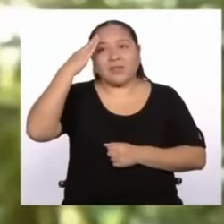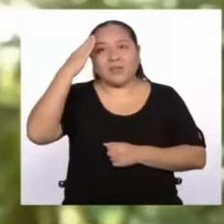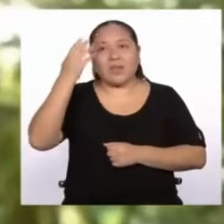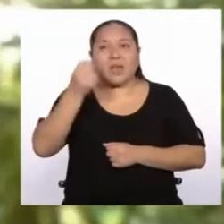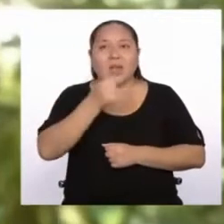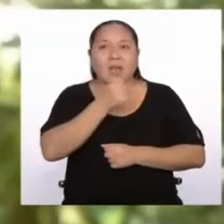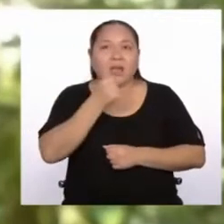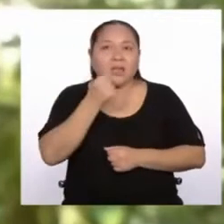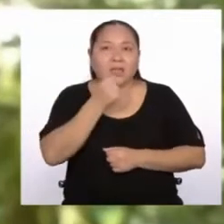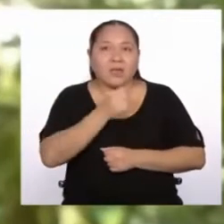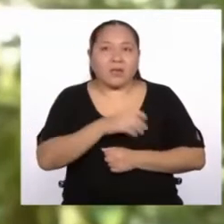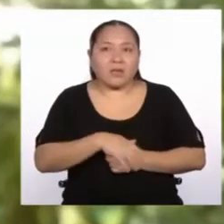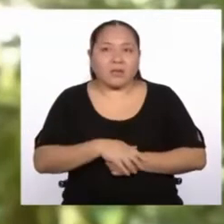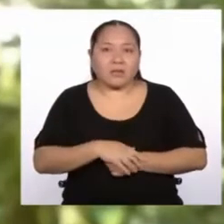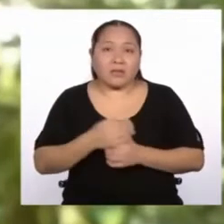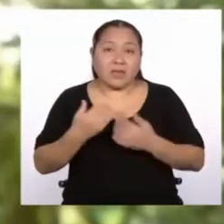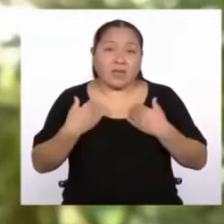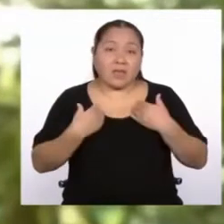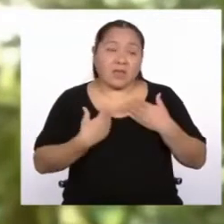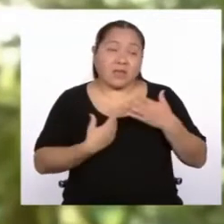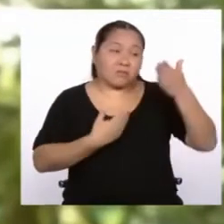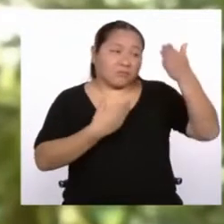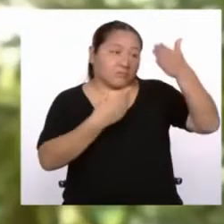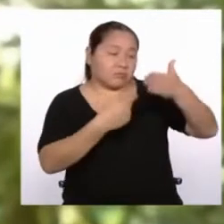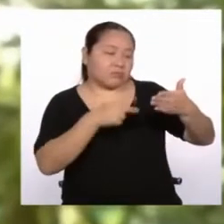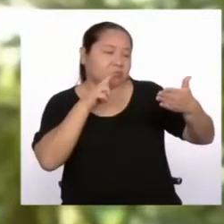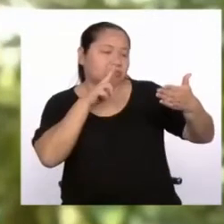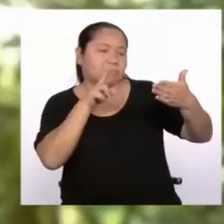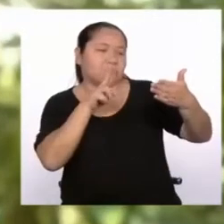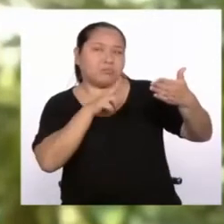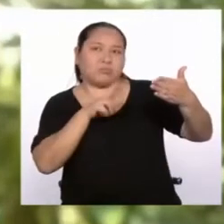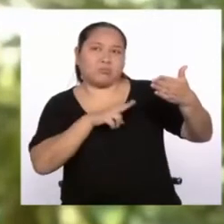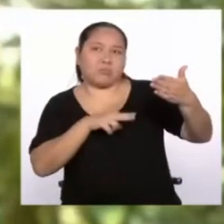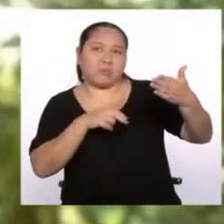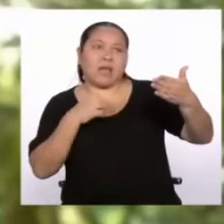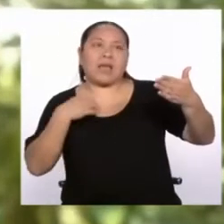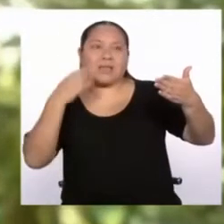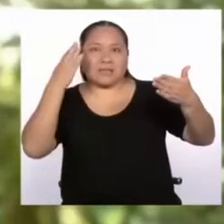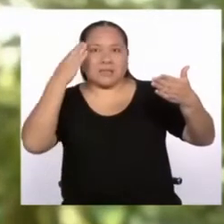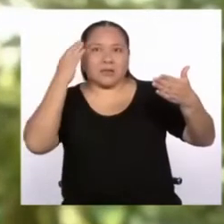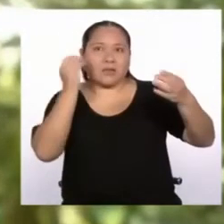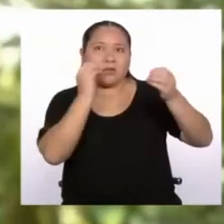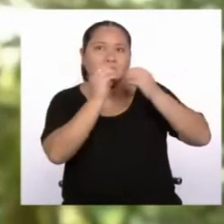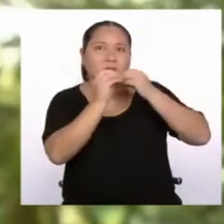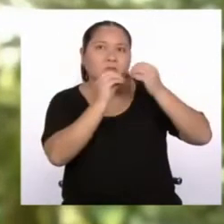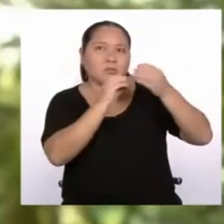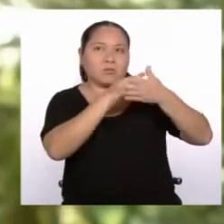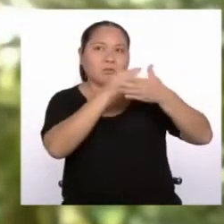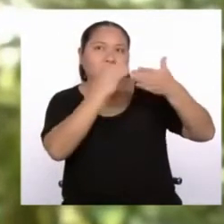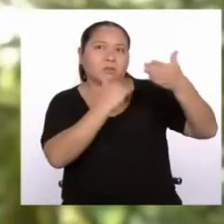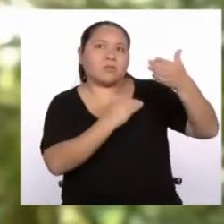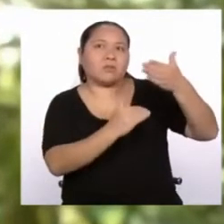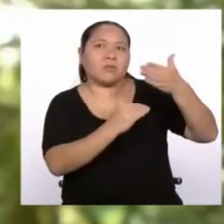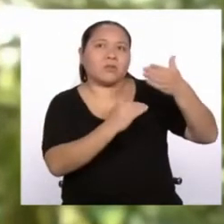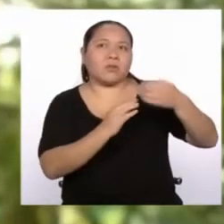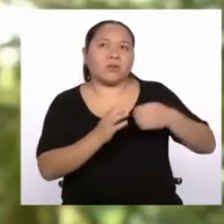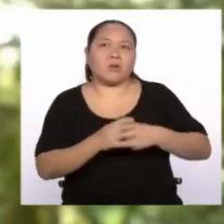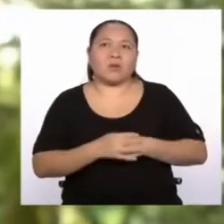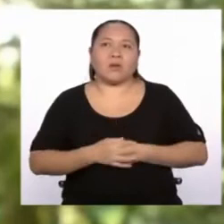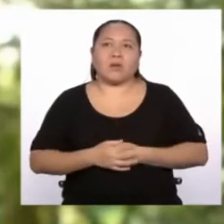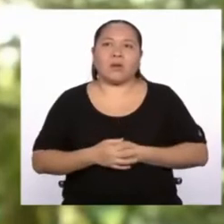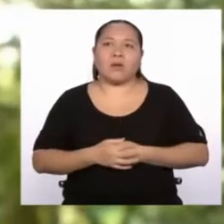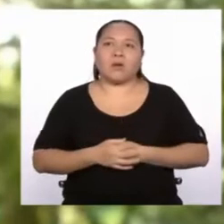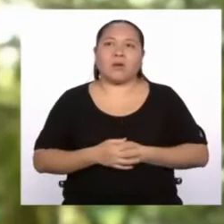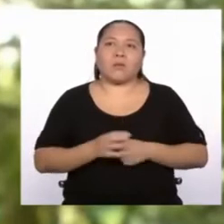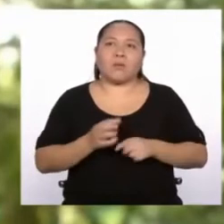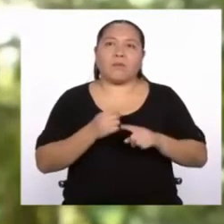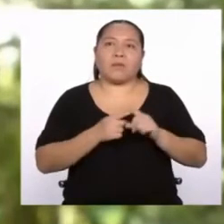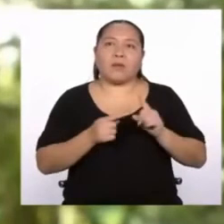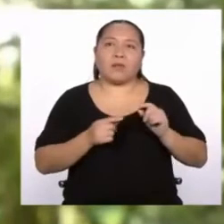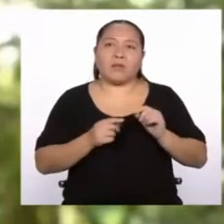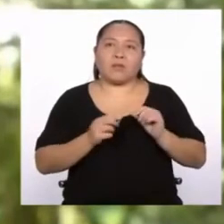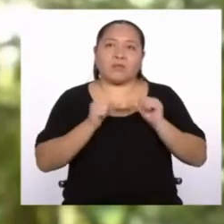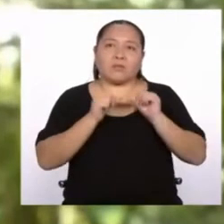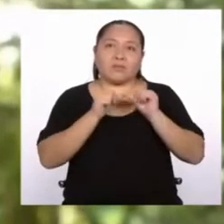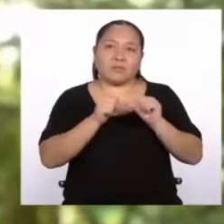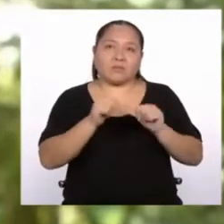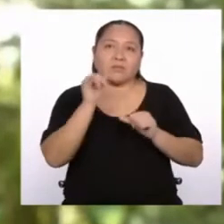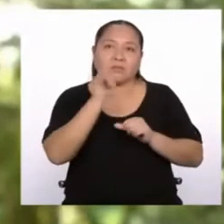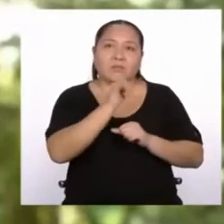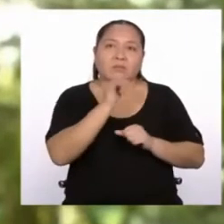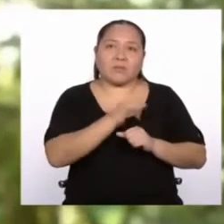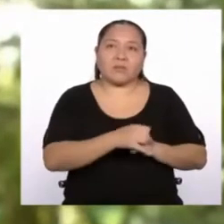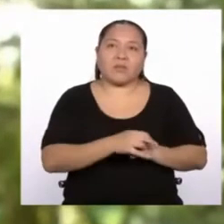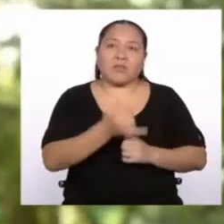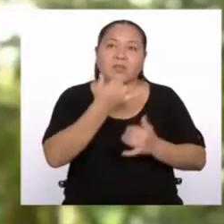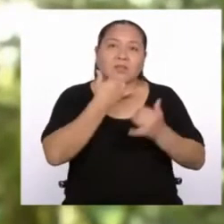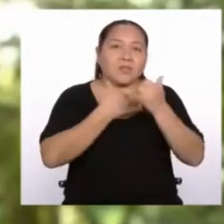cantando, y de repente tenía su partitura al frente. Entonces, él sí lo corrigió sobre el camino, pero quedó para la posteridad la abrasión